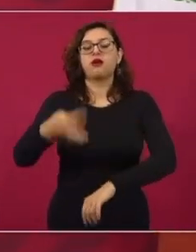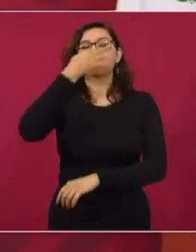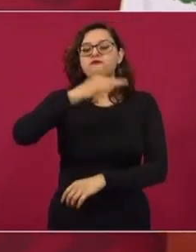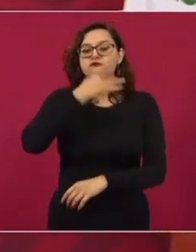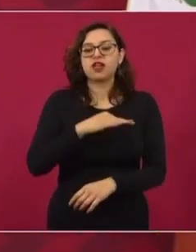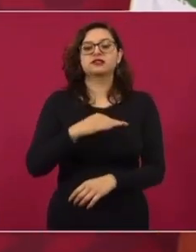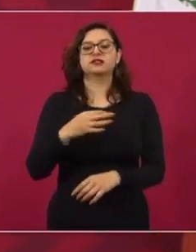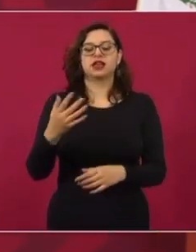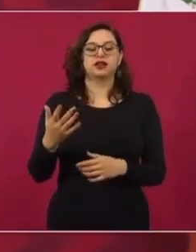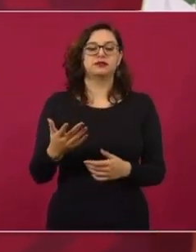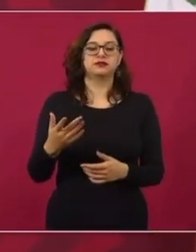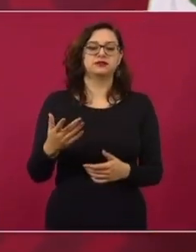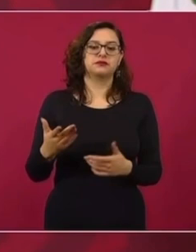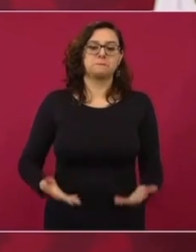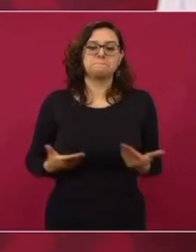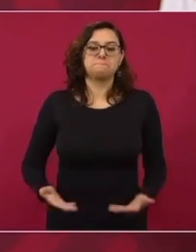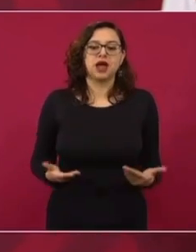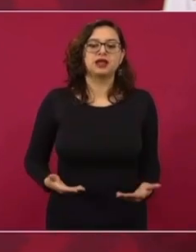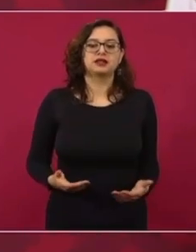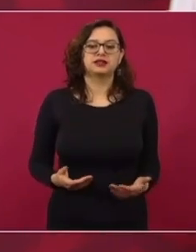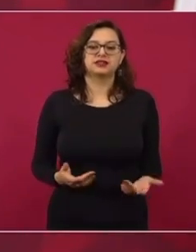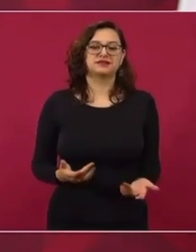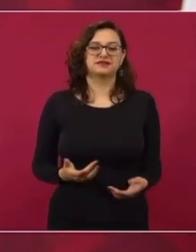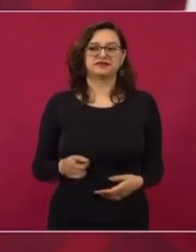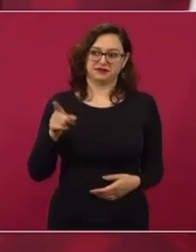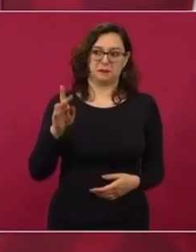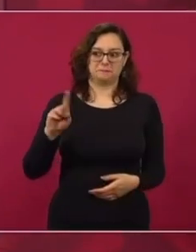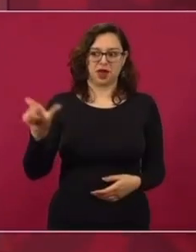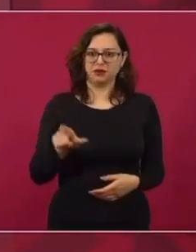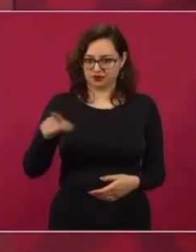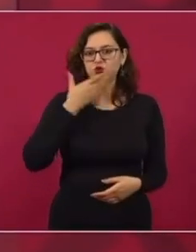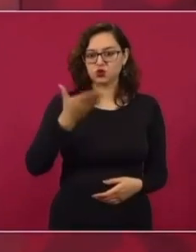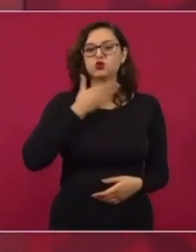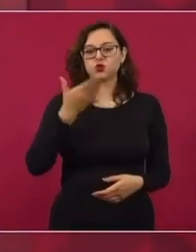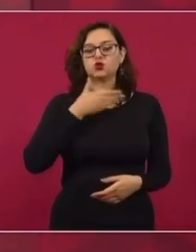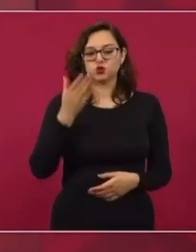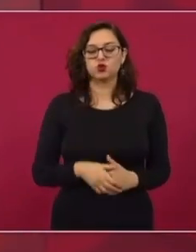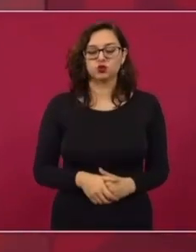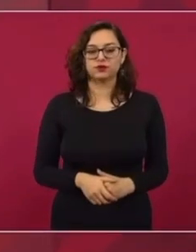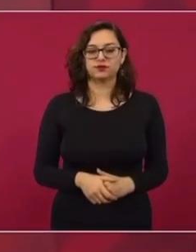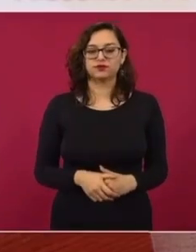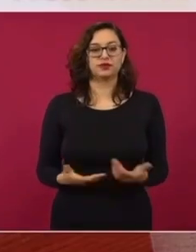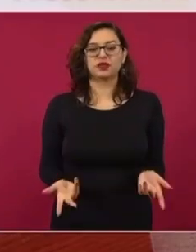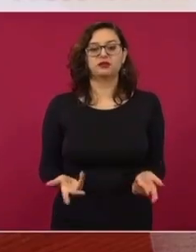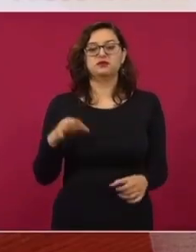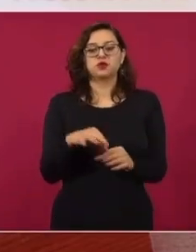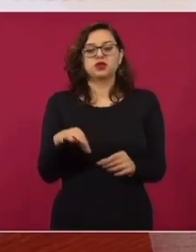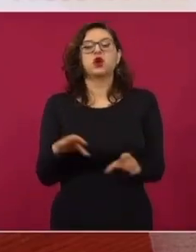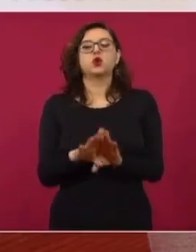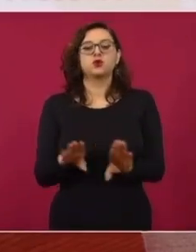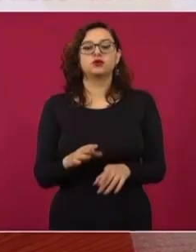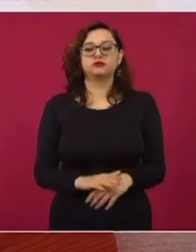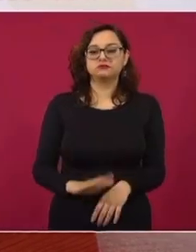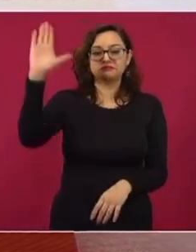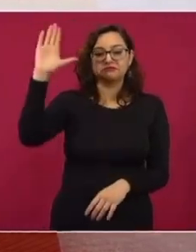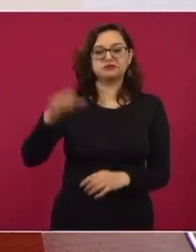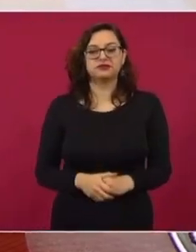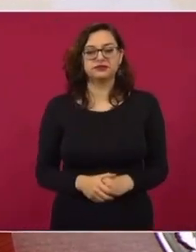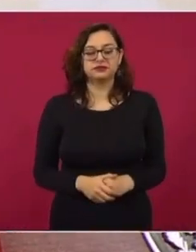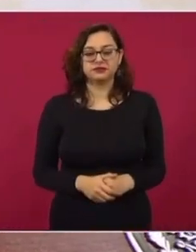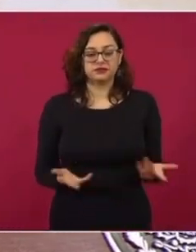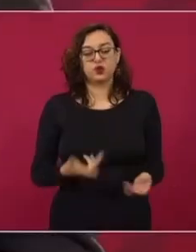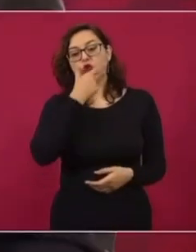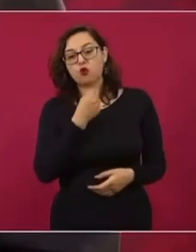elecciones de hace algunos años en el sindicato petrolero. Casi era mano alzada, están de acuerdo con el